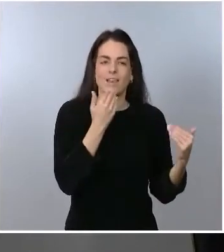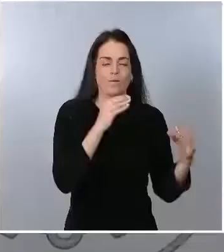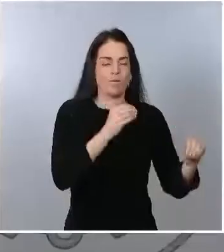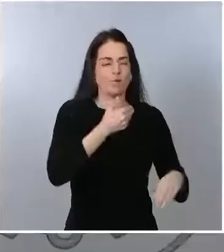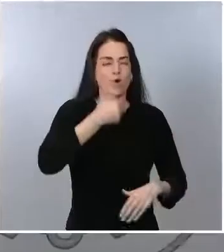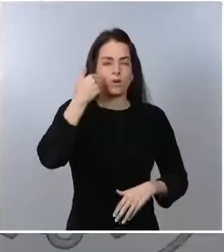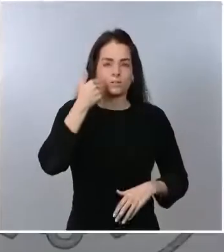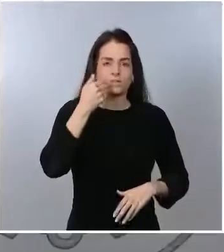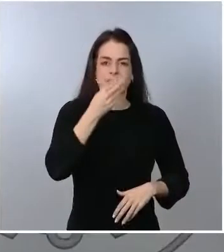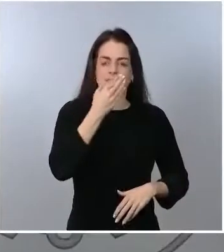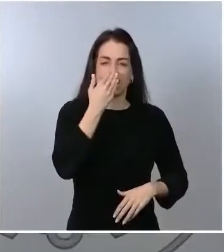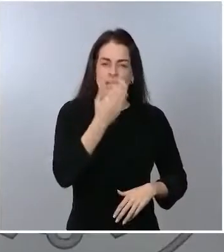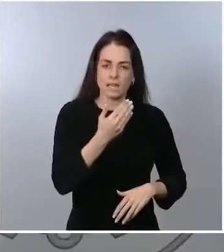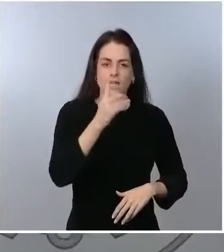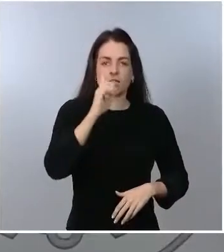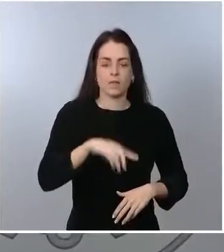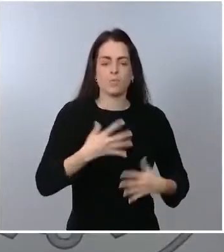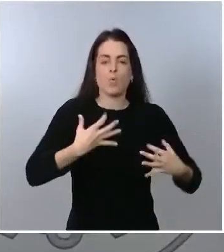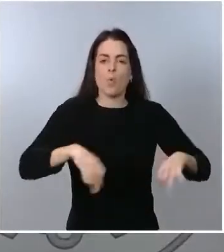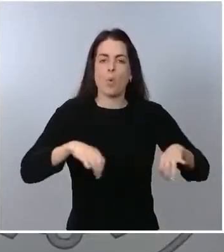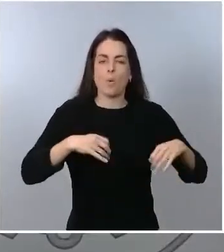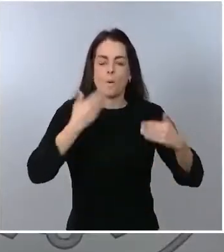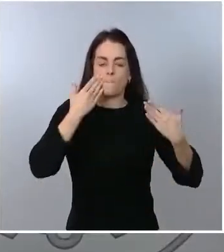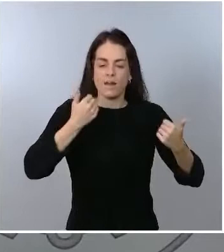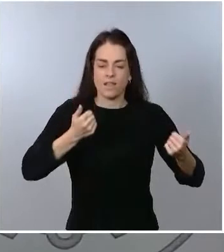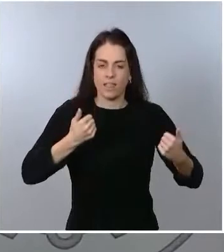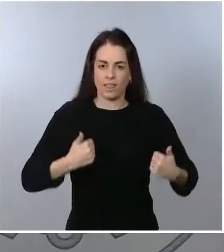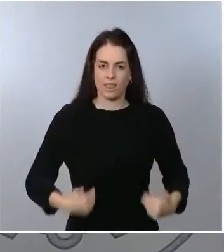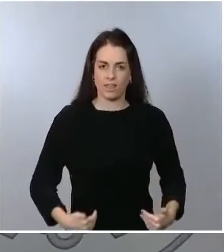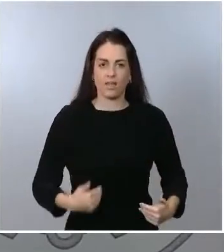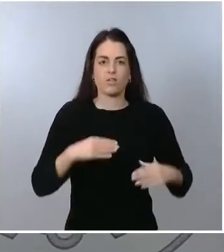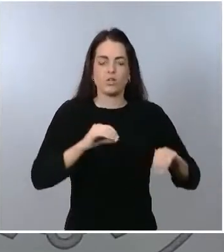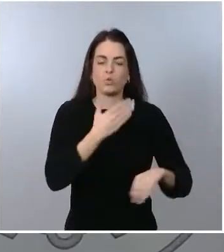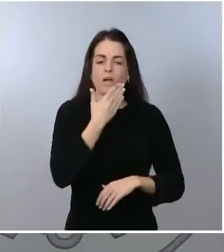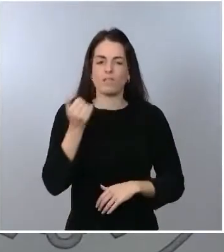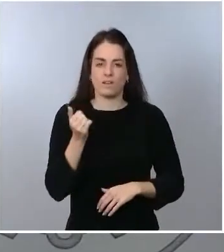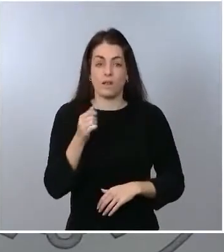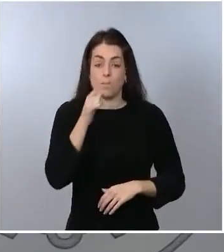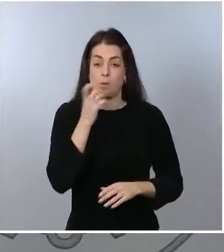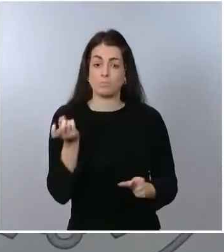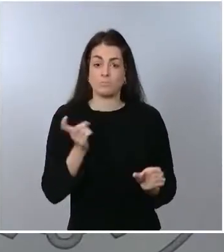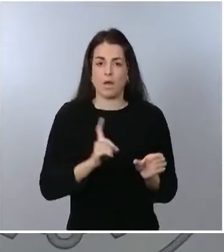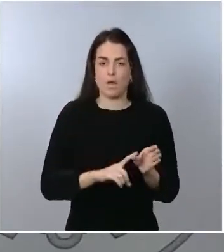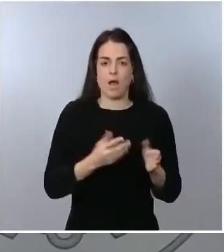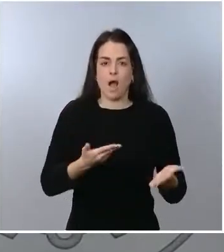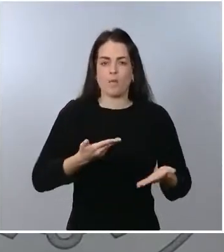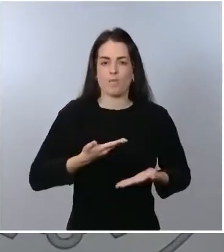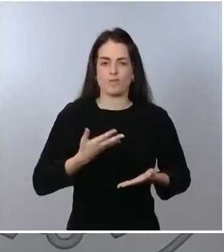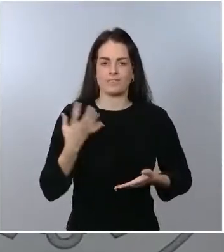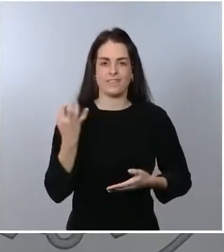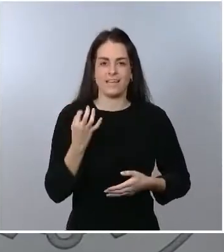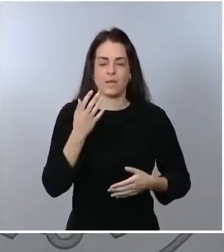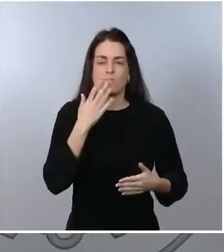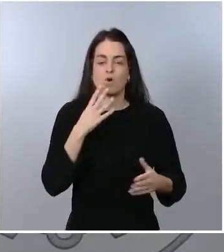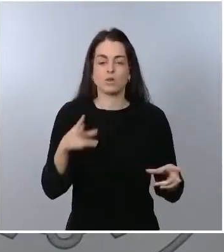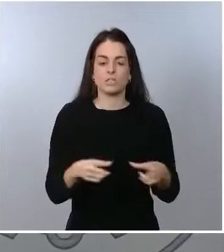humanidad y tu talante y sobre todo el que hayas aportado serenidad y diálogo a la política en un momento